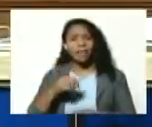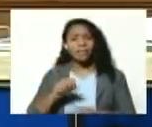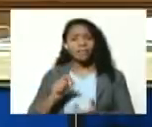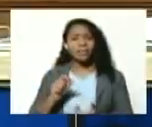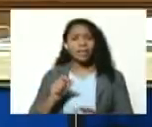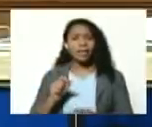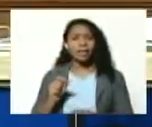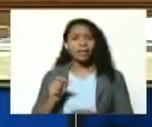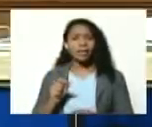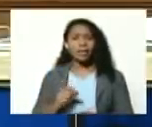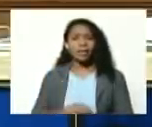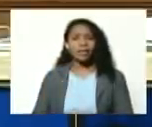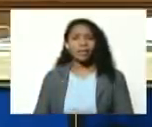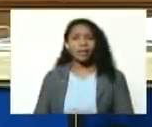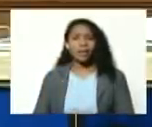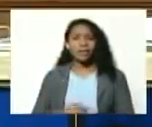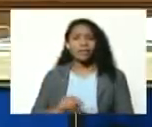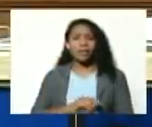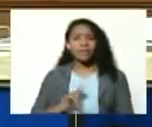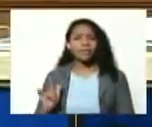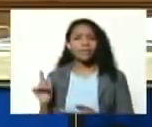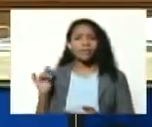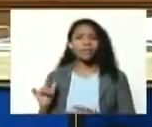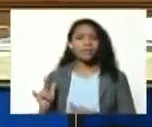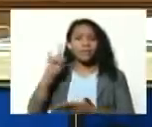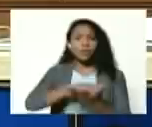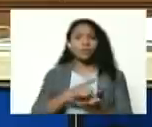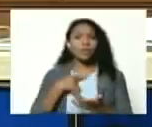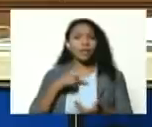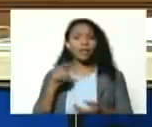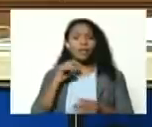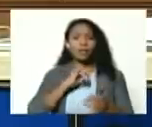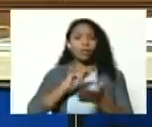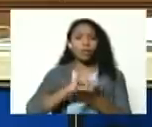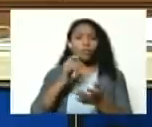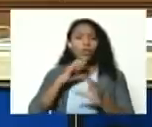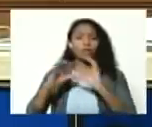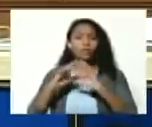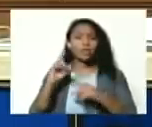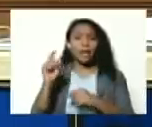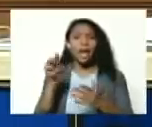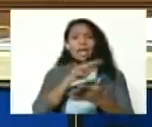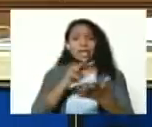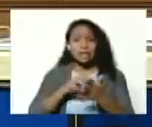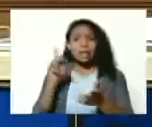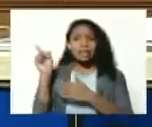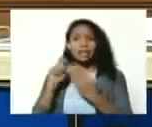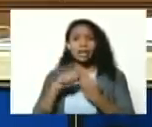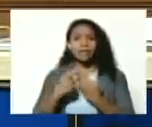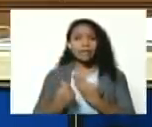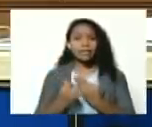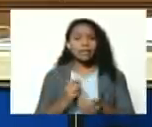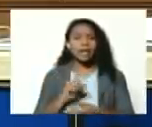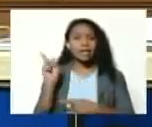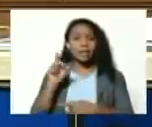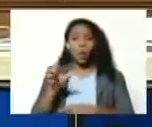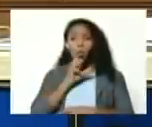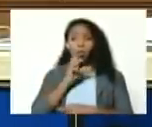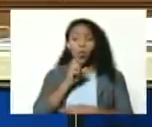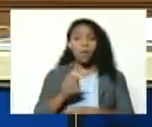a nuestros amigos pues y amigas y decirles léete esa revista ahí esto vale oro